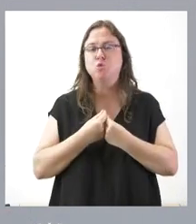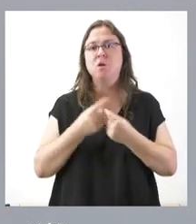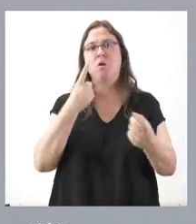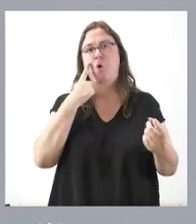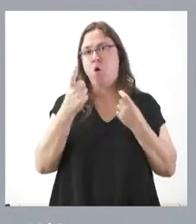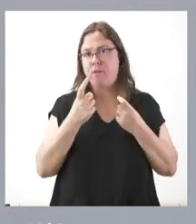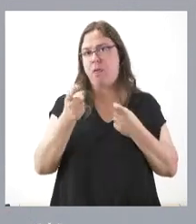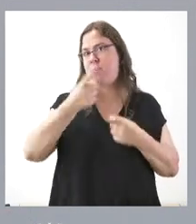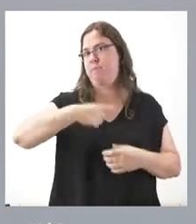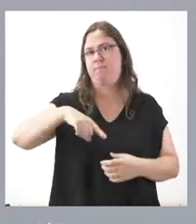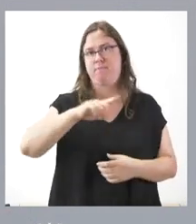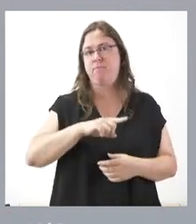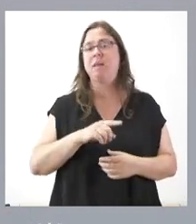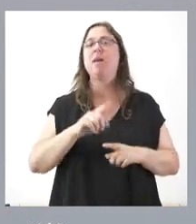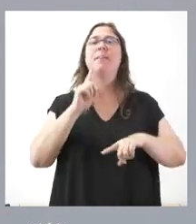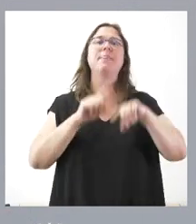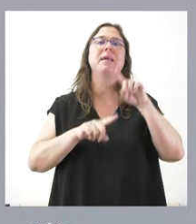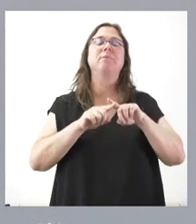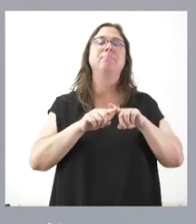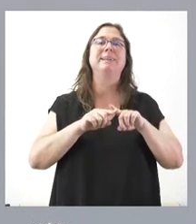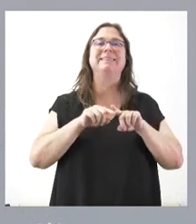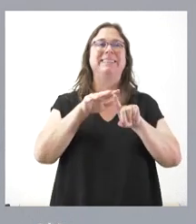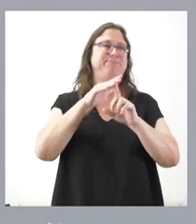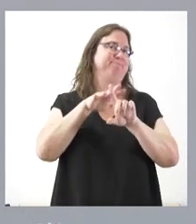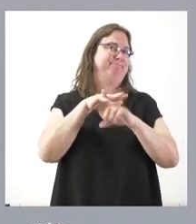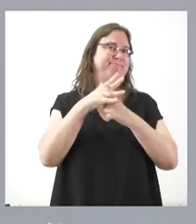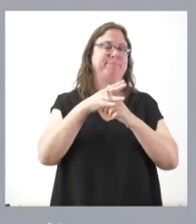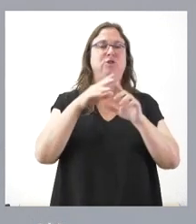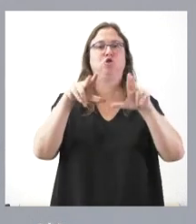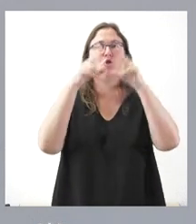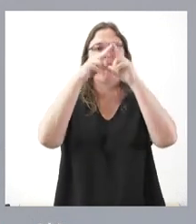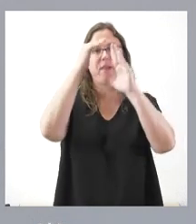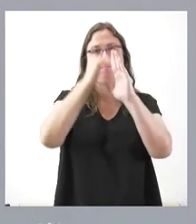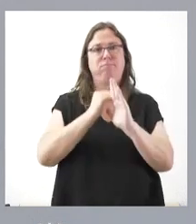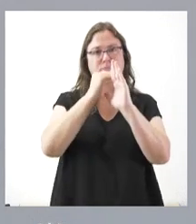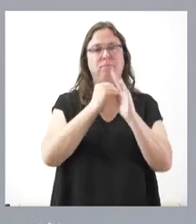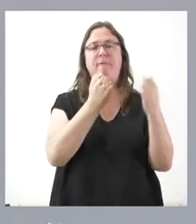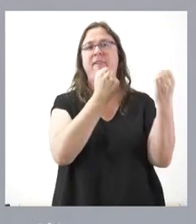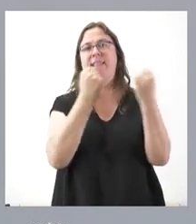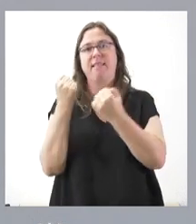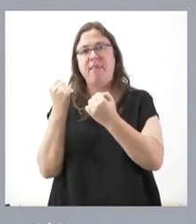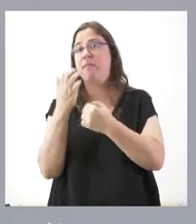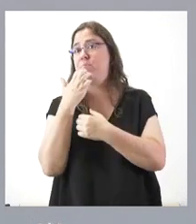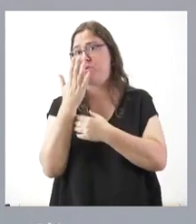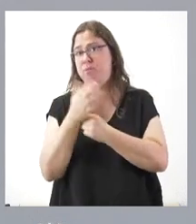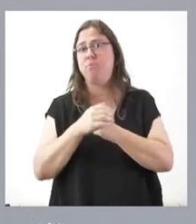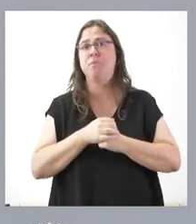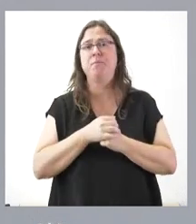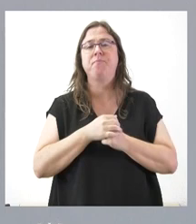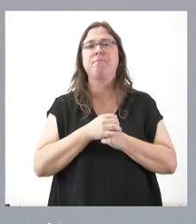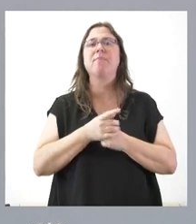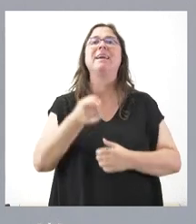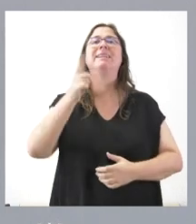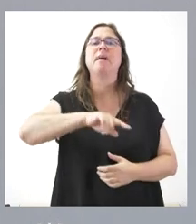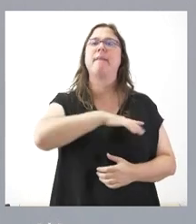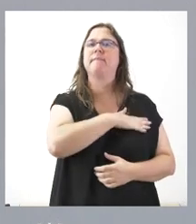con los distintos estamentos sociales, las entidades, por ejemplo. Pero también